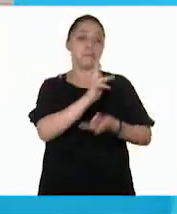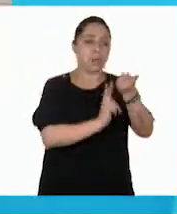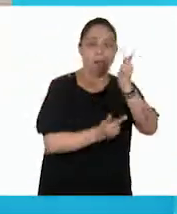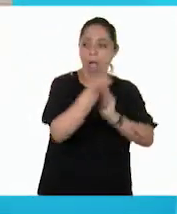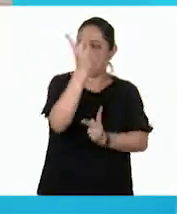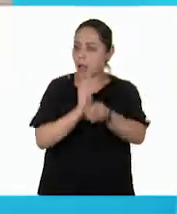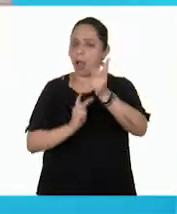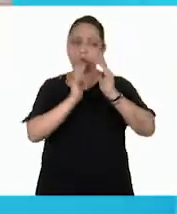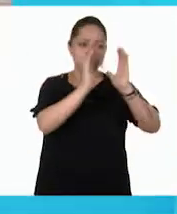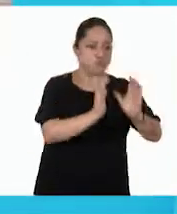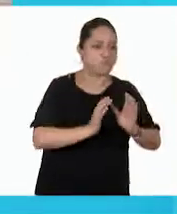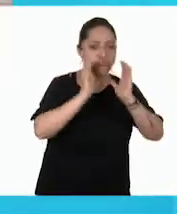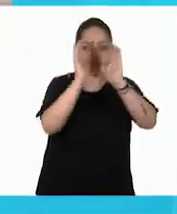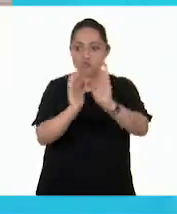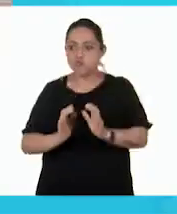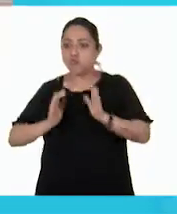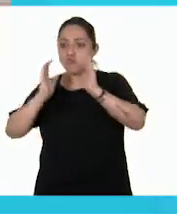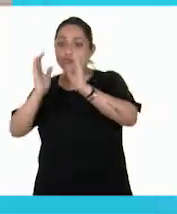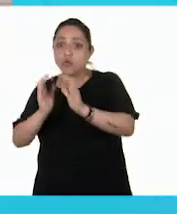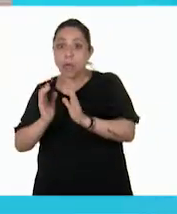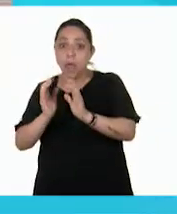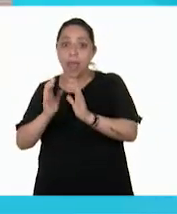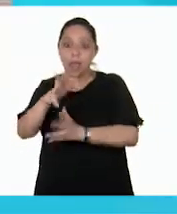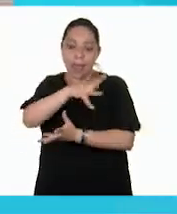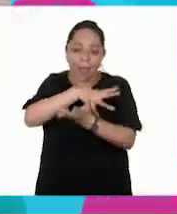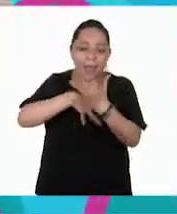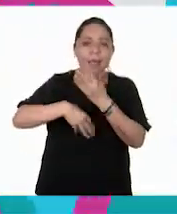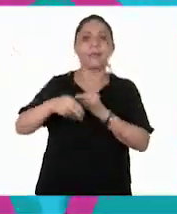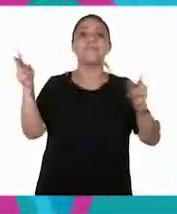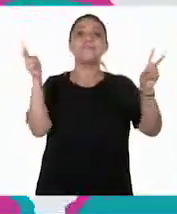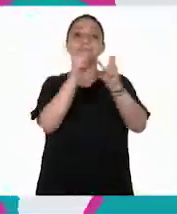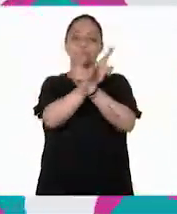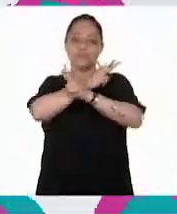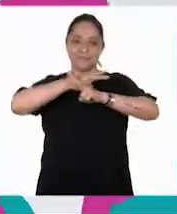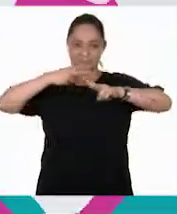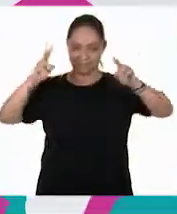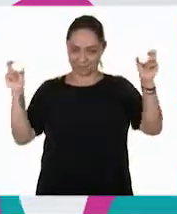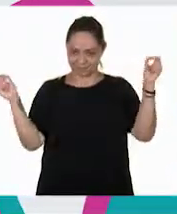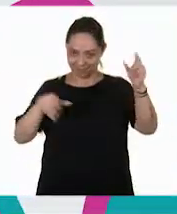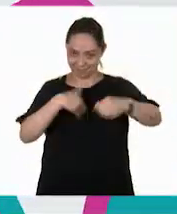cuidemos, más oxígeno tendremos. Hasta la próxima.